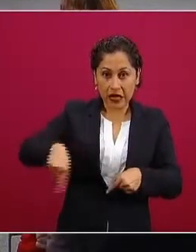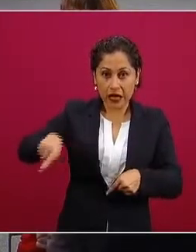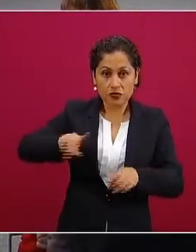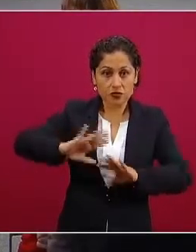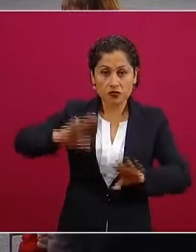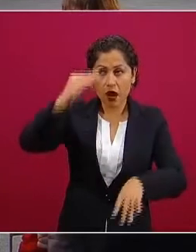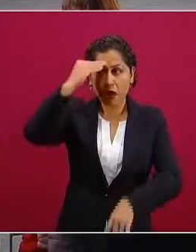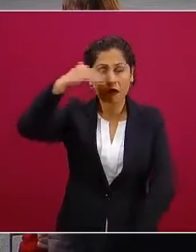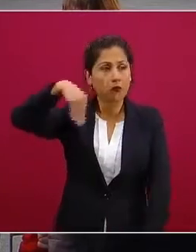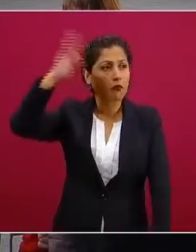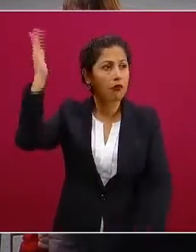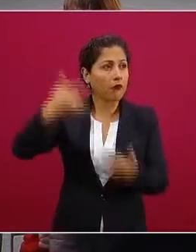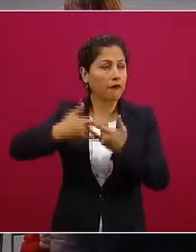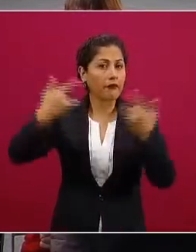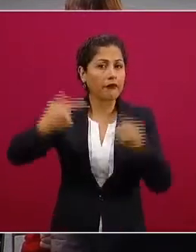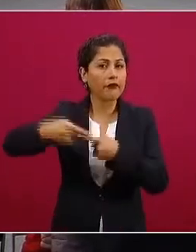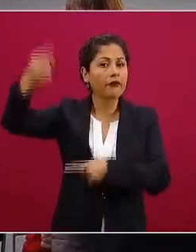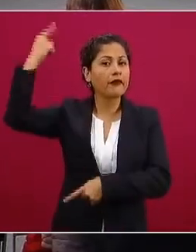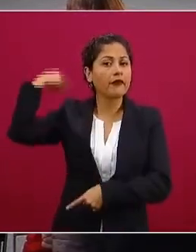tienen como amnesia